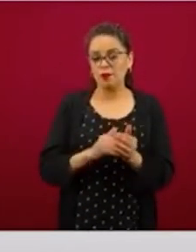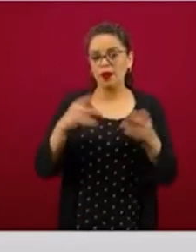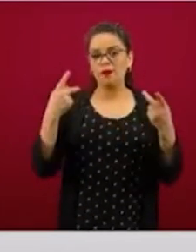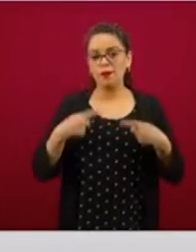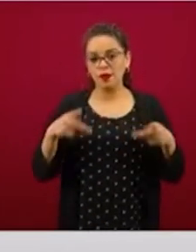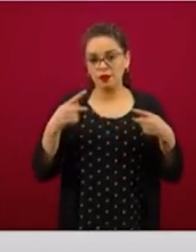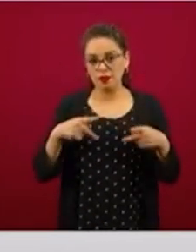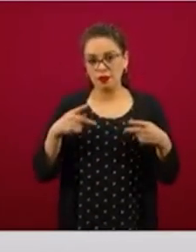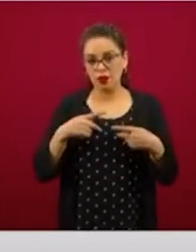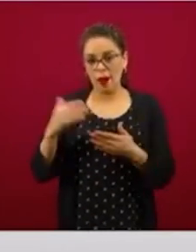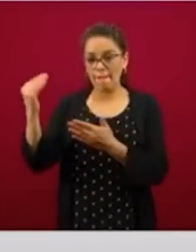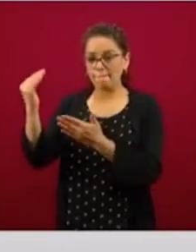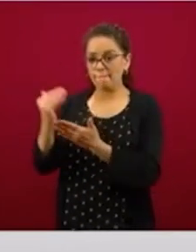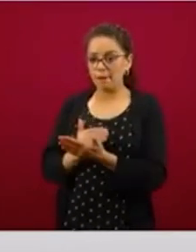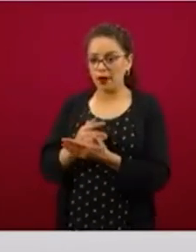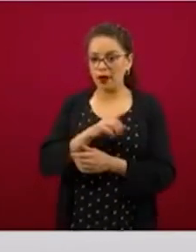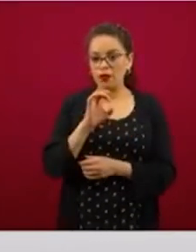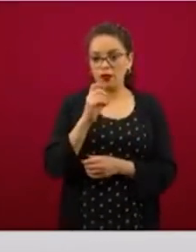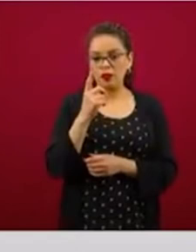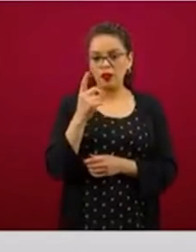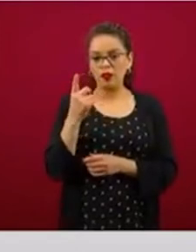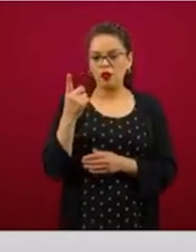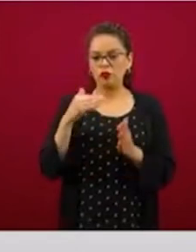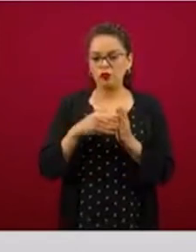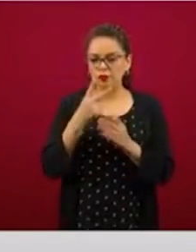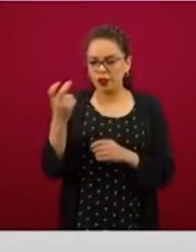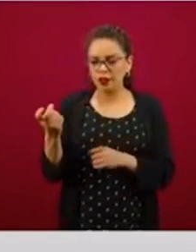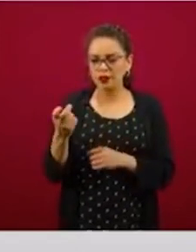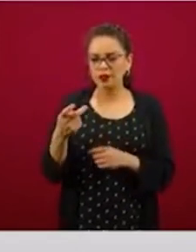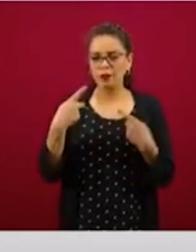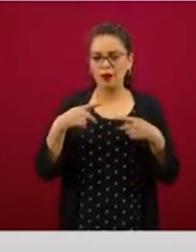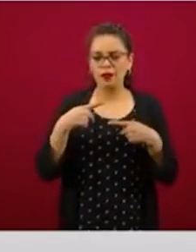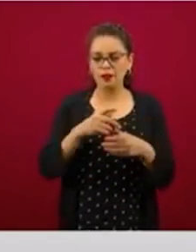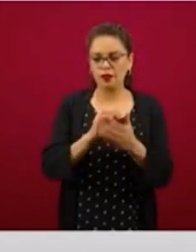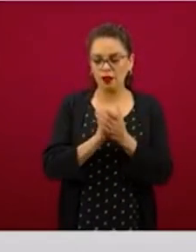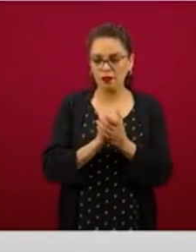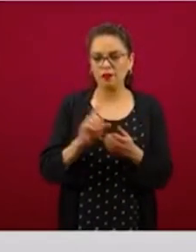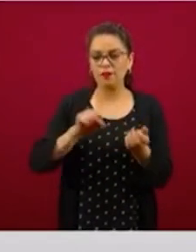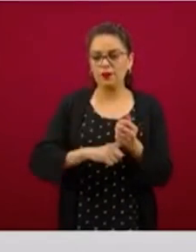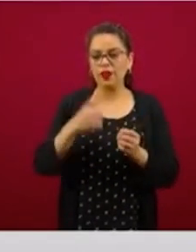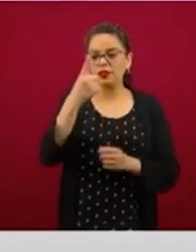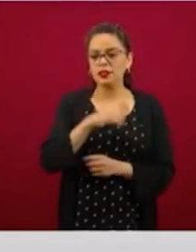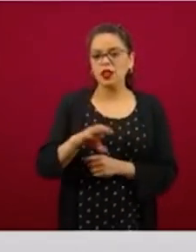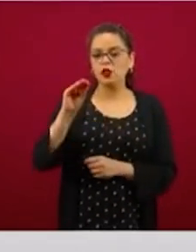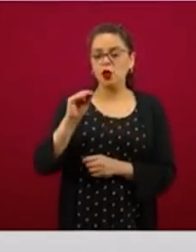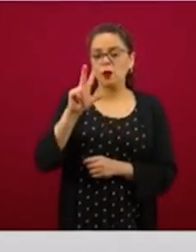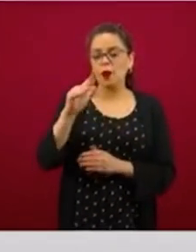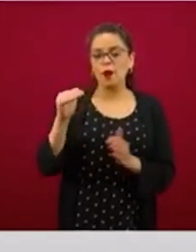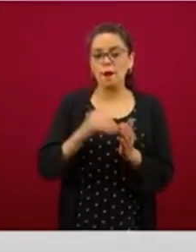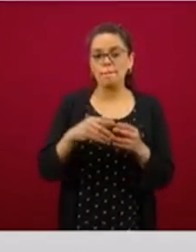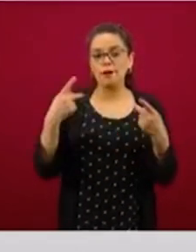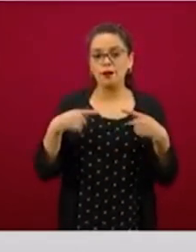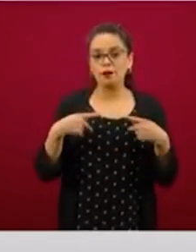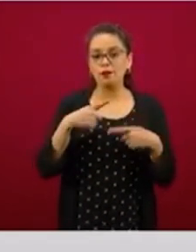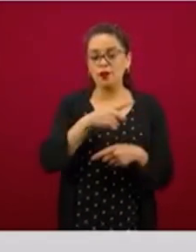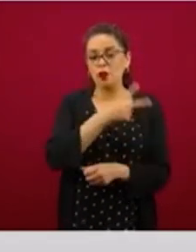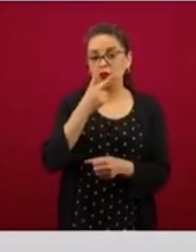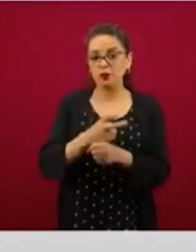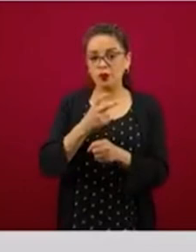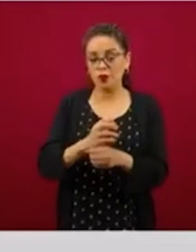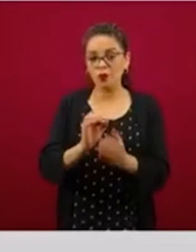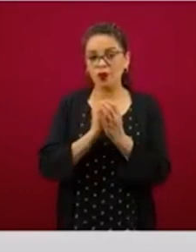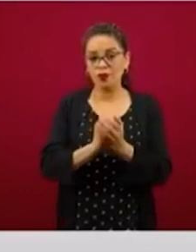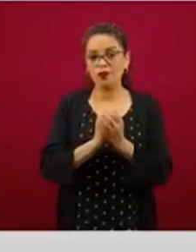32 mil 200 que fueron el primer sorteo, es decir, 198 mil personas jugaron para el segundo sorteo.